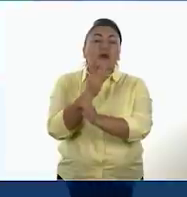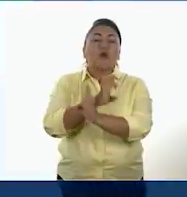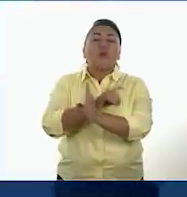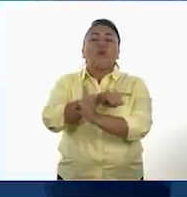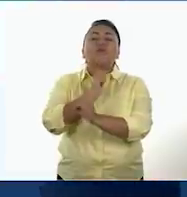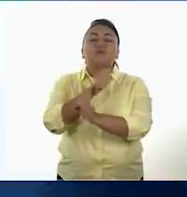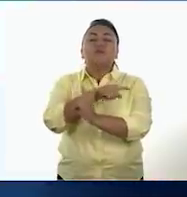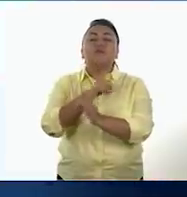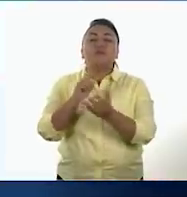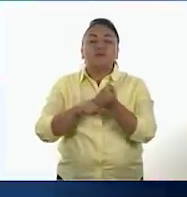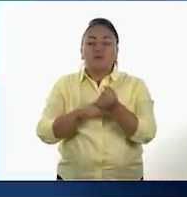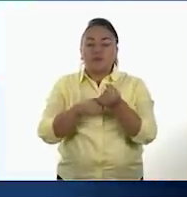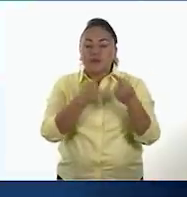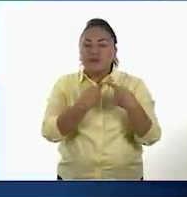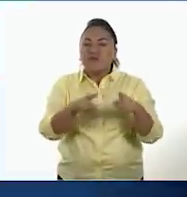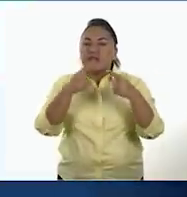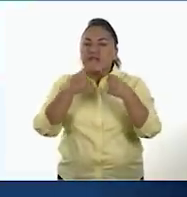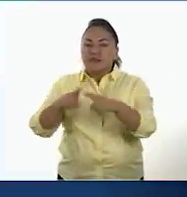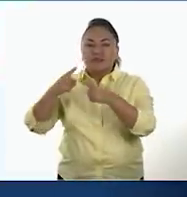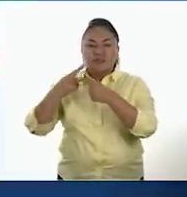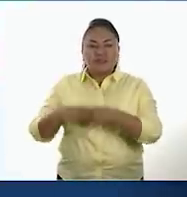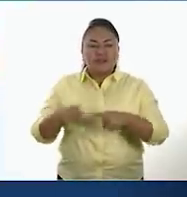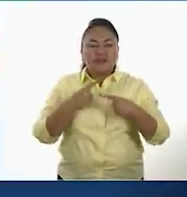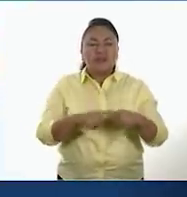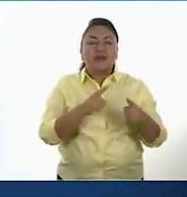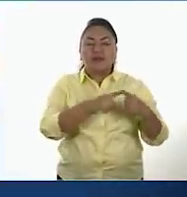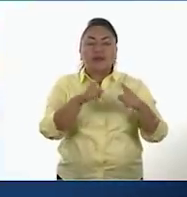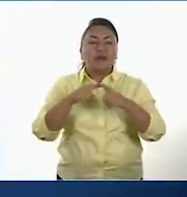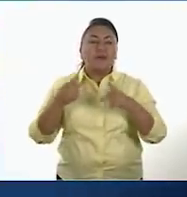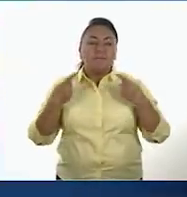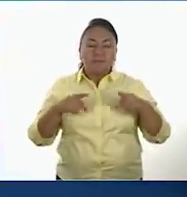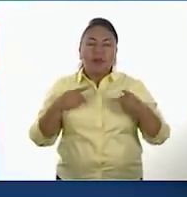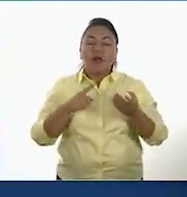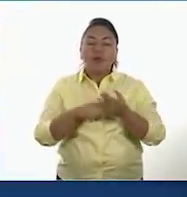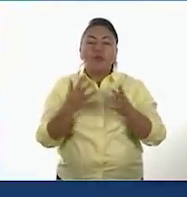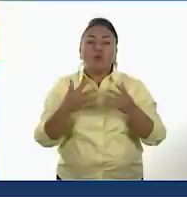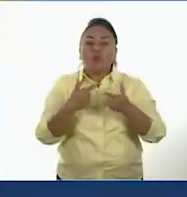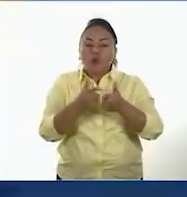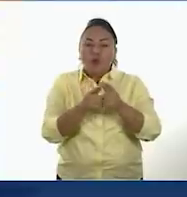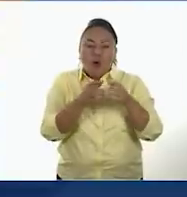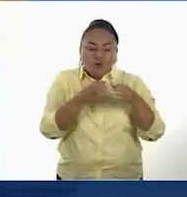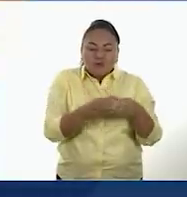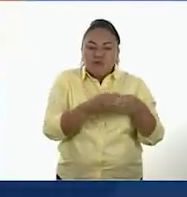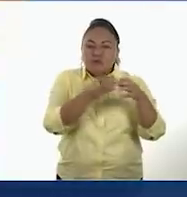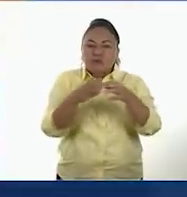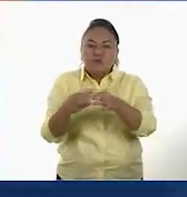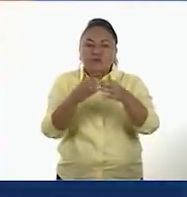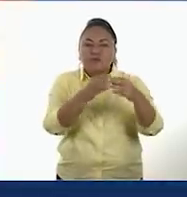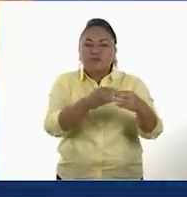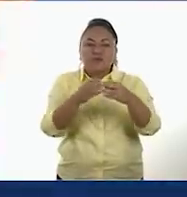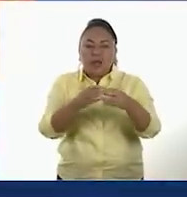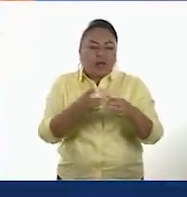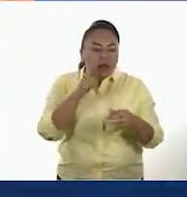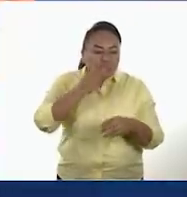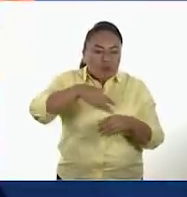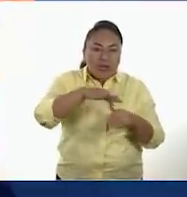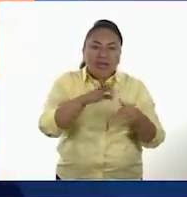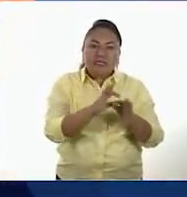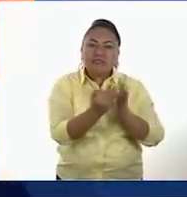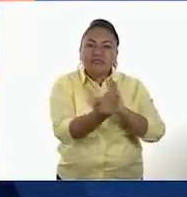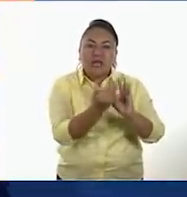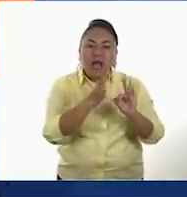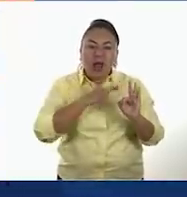homogeneidad social y religiosa, que se establecieron en pequeñas aldeas, junto a fuentes fluviales que favorecieron la